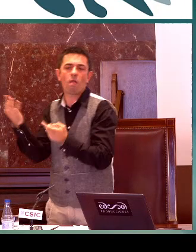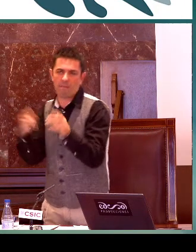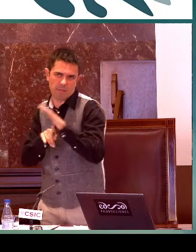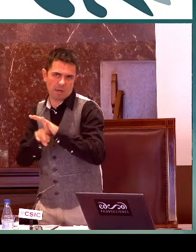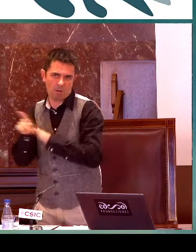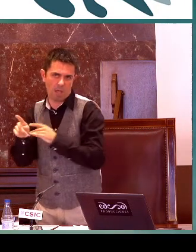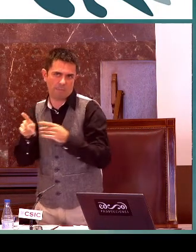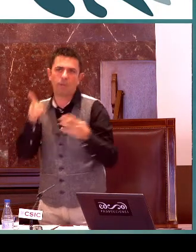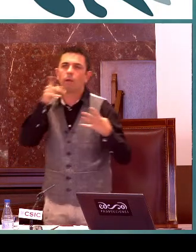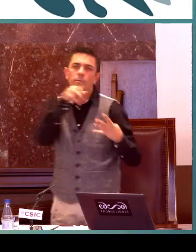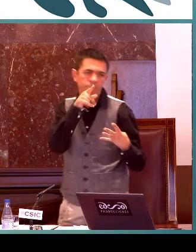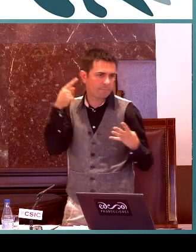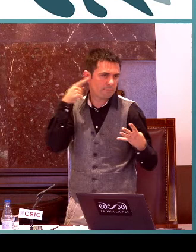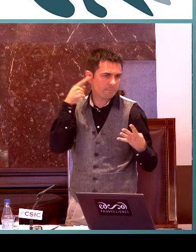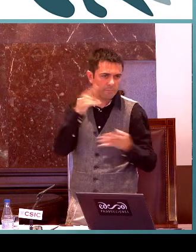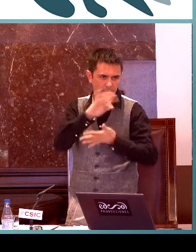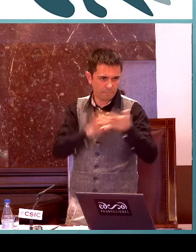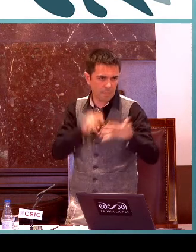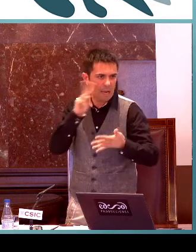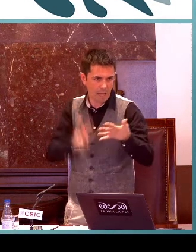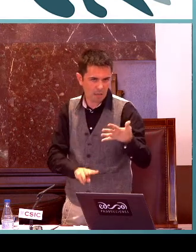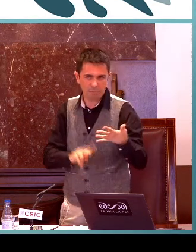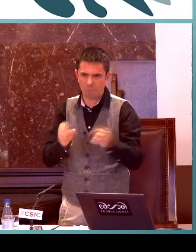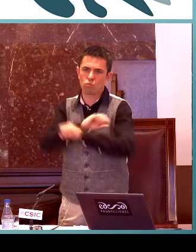Sabéis que el alumno debe desarrollarse